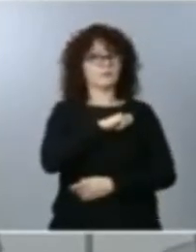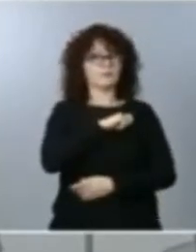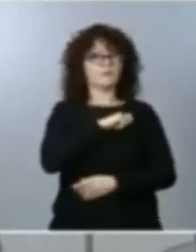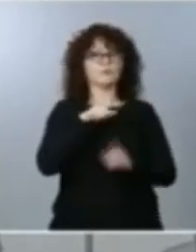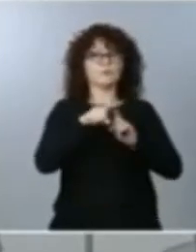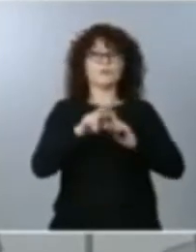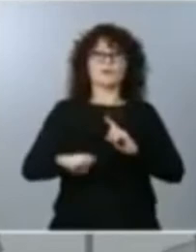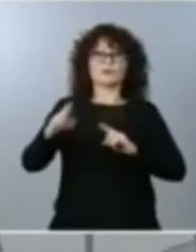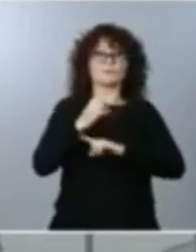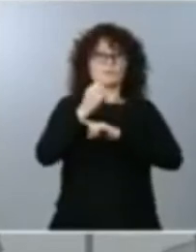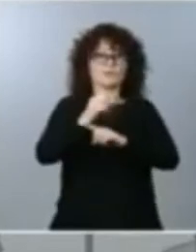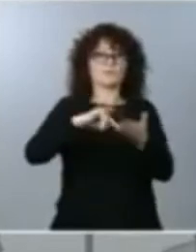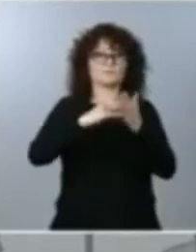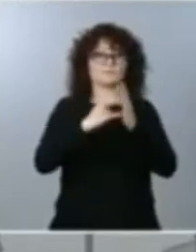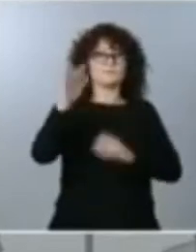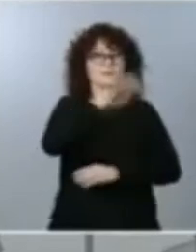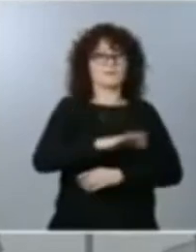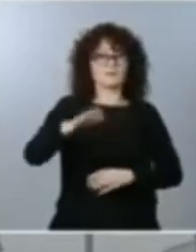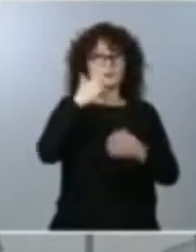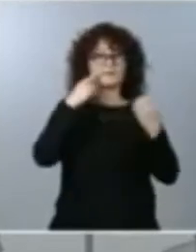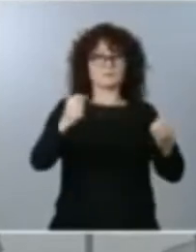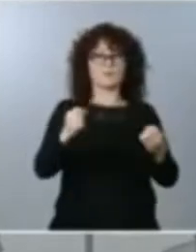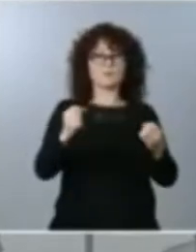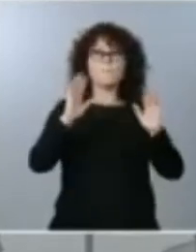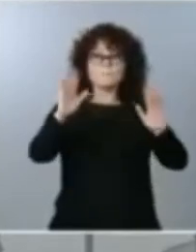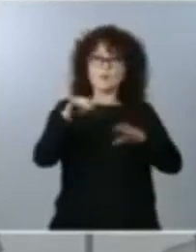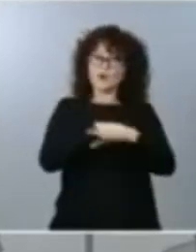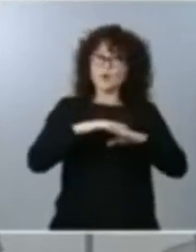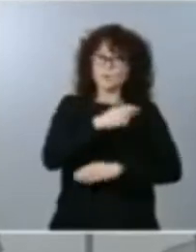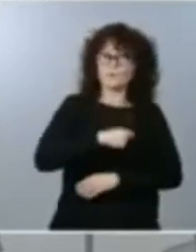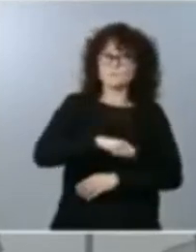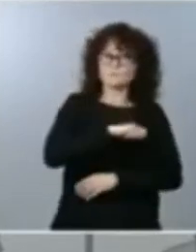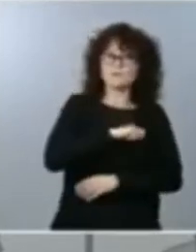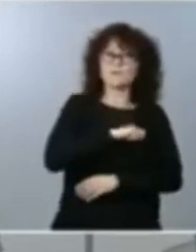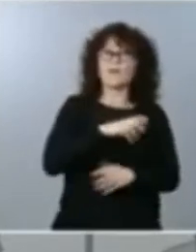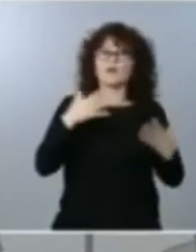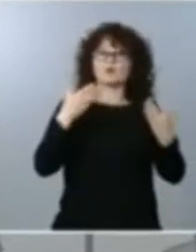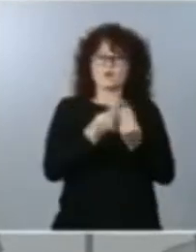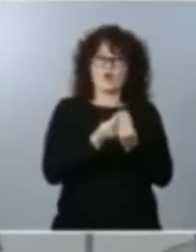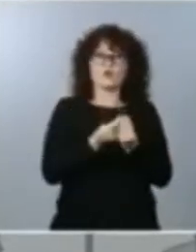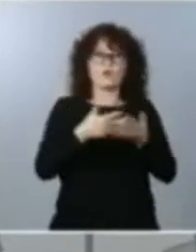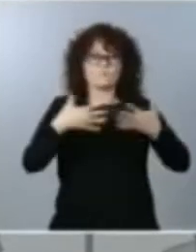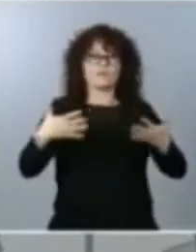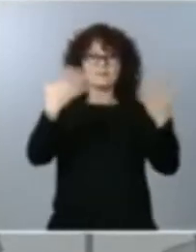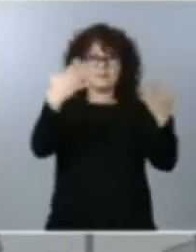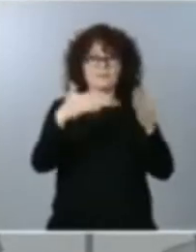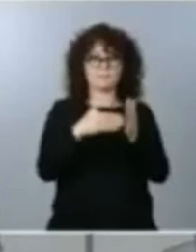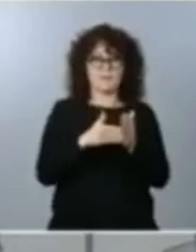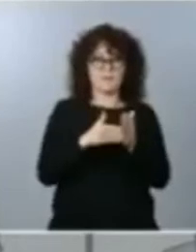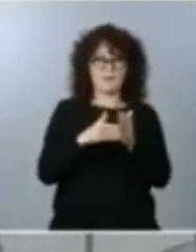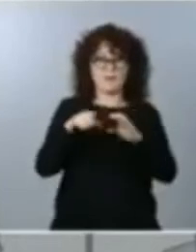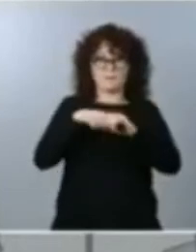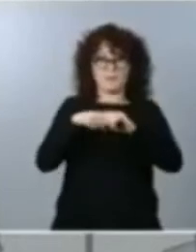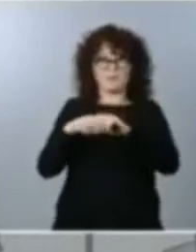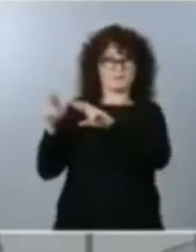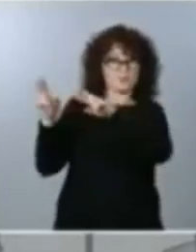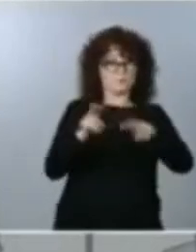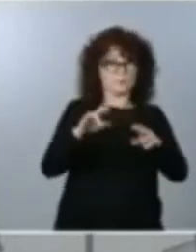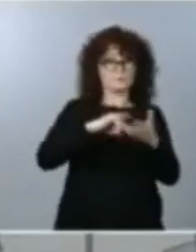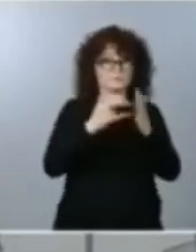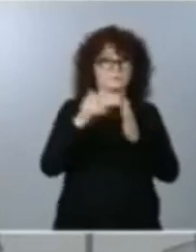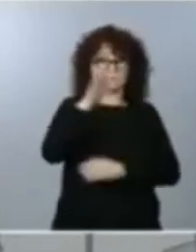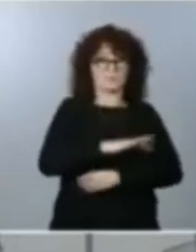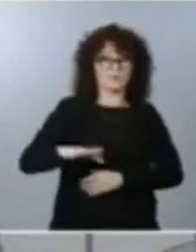salud claramente el gobierno de España con esta ampliación hasta 10.000 nuevas plazas del sistema nacional de salud de